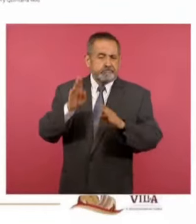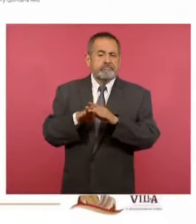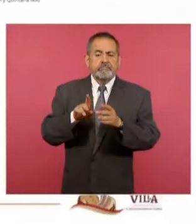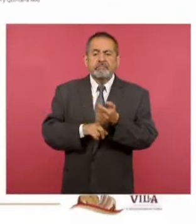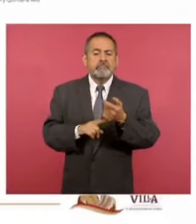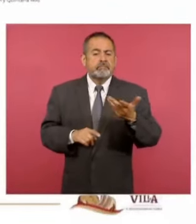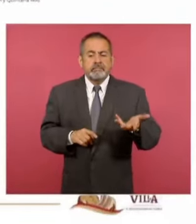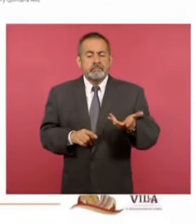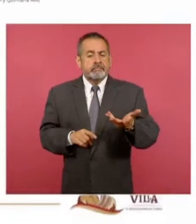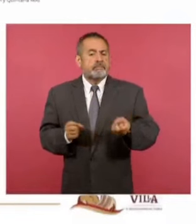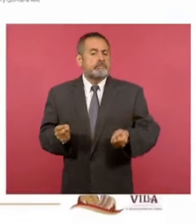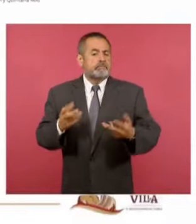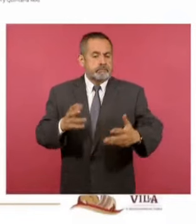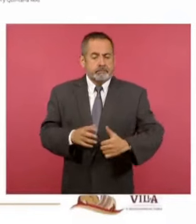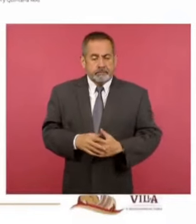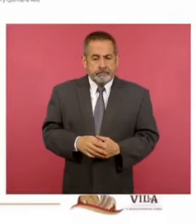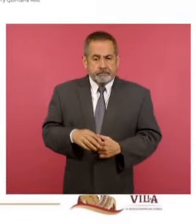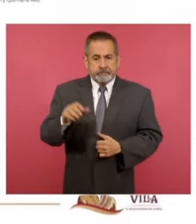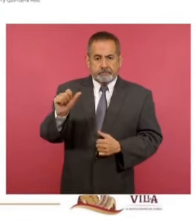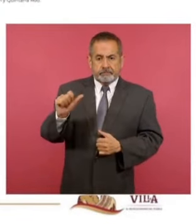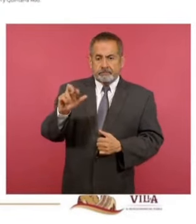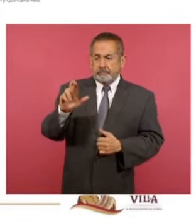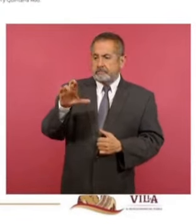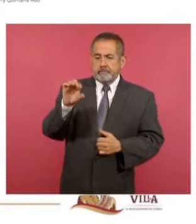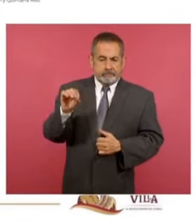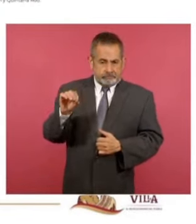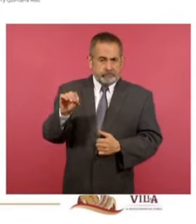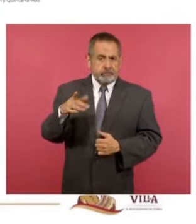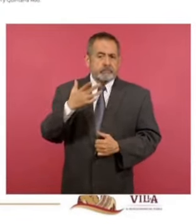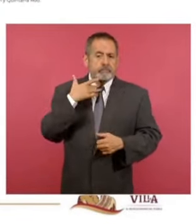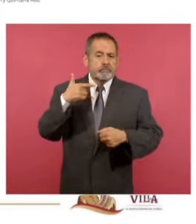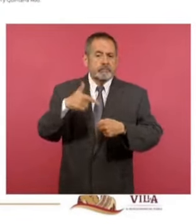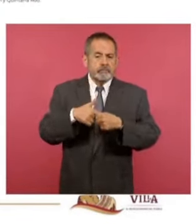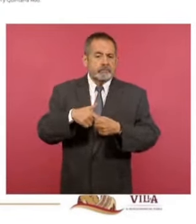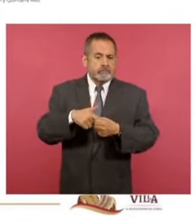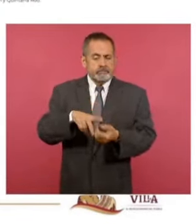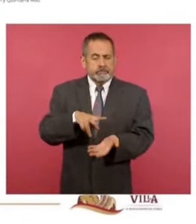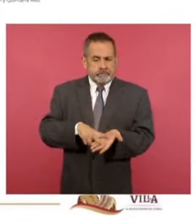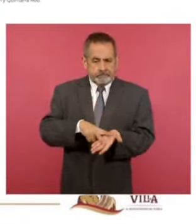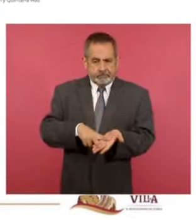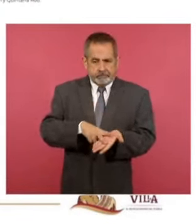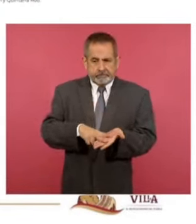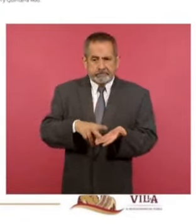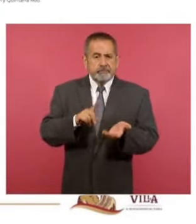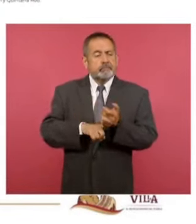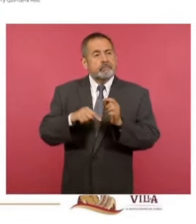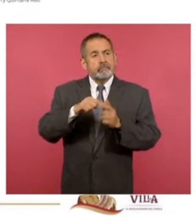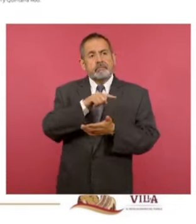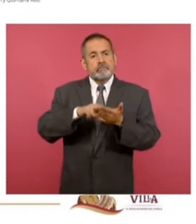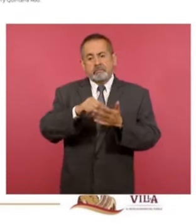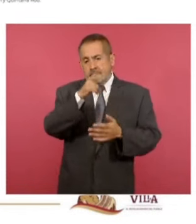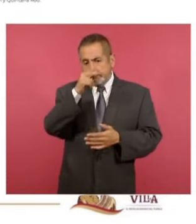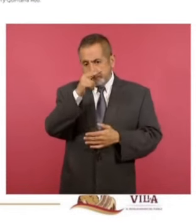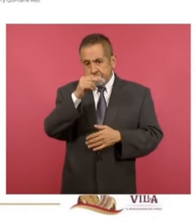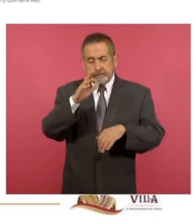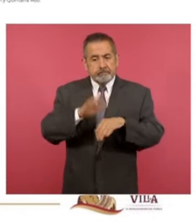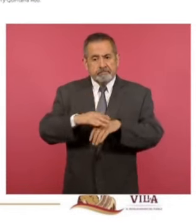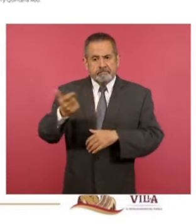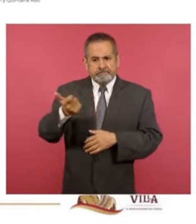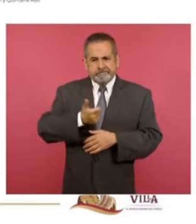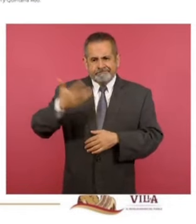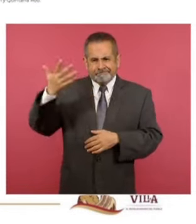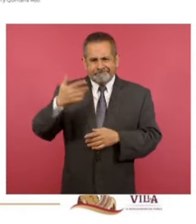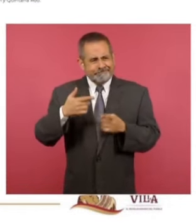el margen. Arco, para la gasolina regular, en Hermosillo, Sonora, tiene el precio más